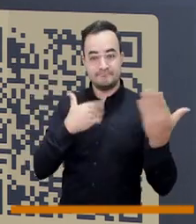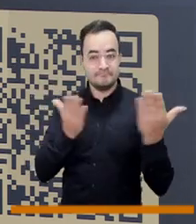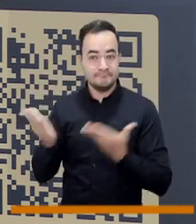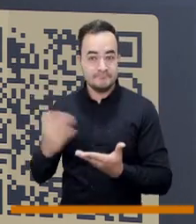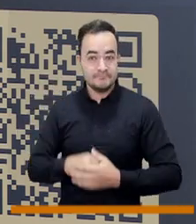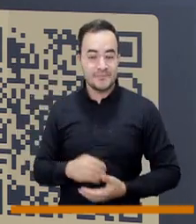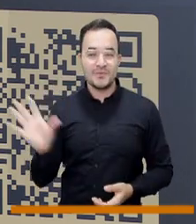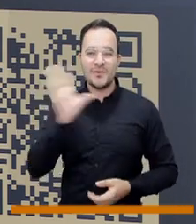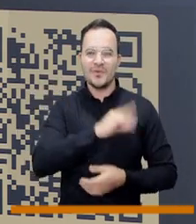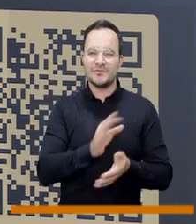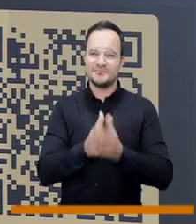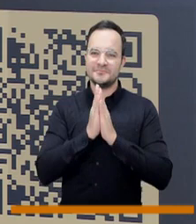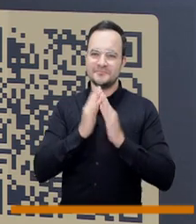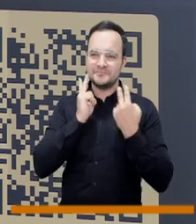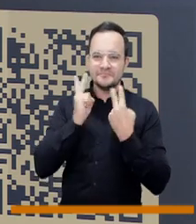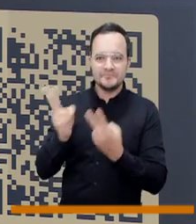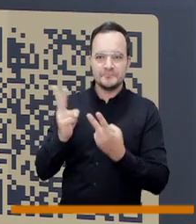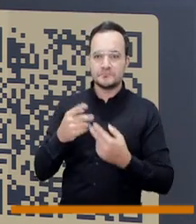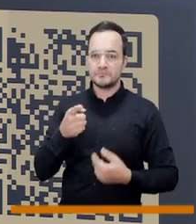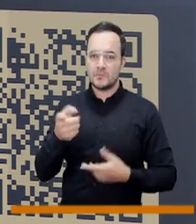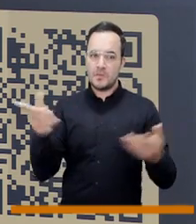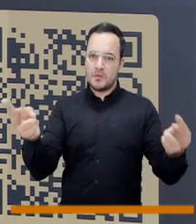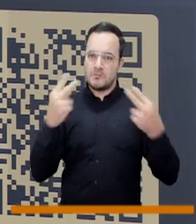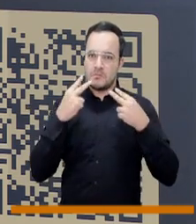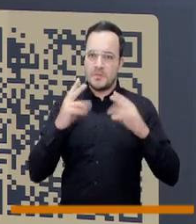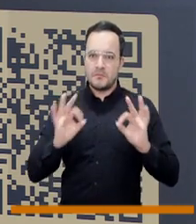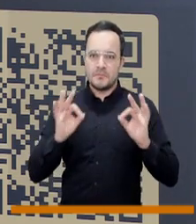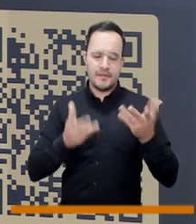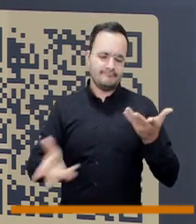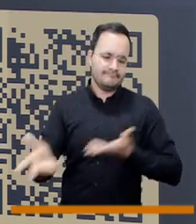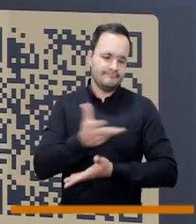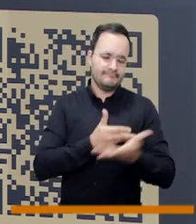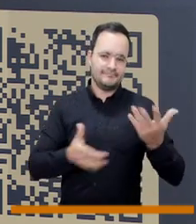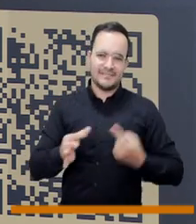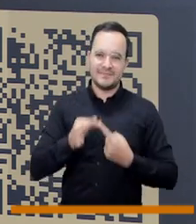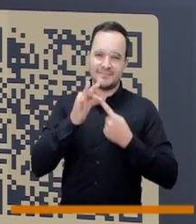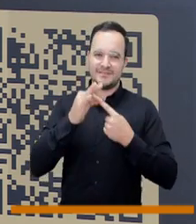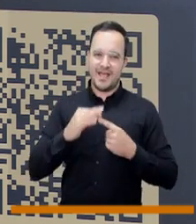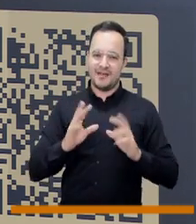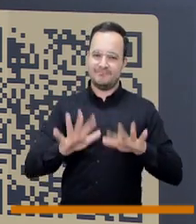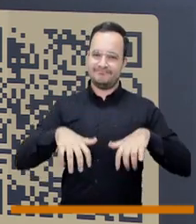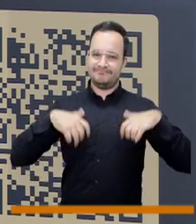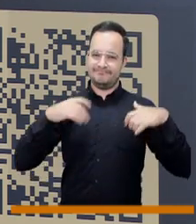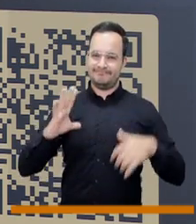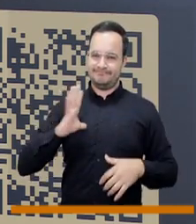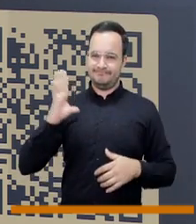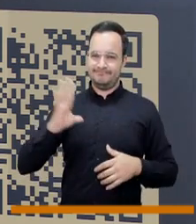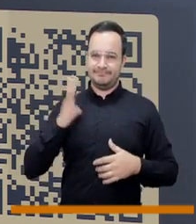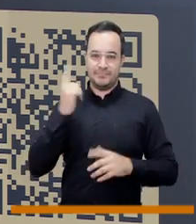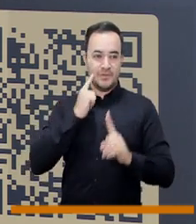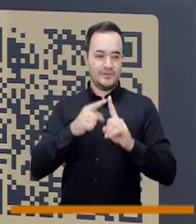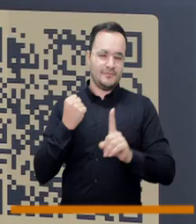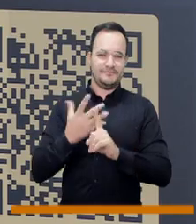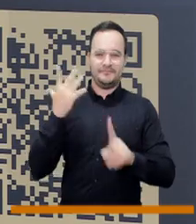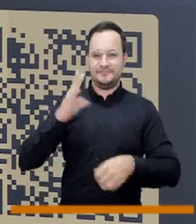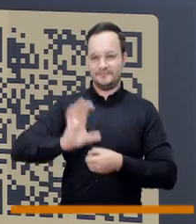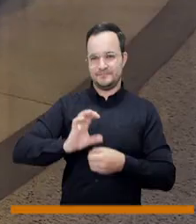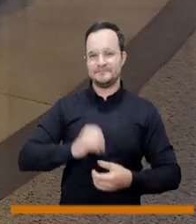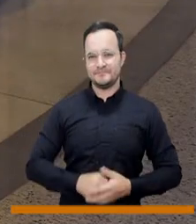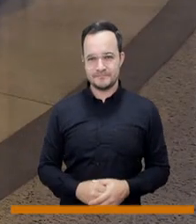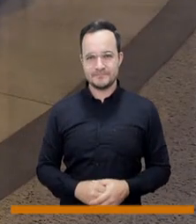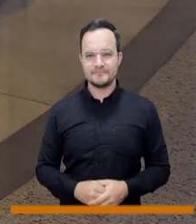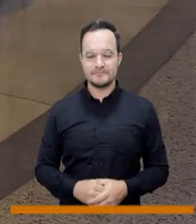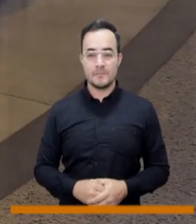Entonces los invitamos a que presencien de alguna manera y nos acompañen en esta ceremonia tan importante para la ciudad.